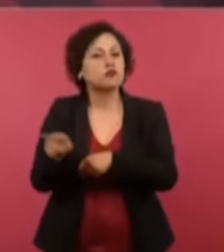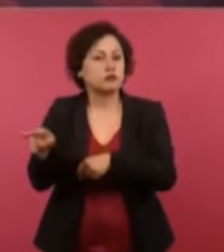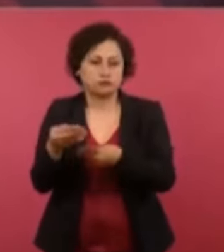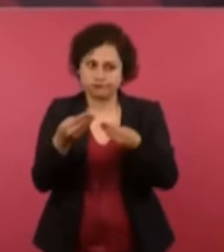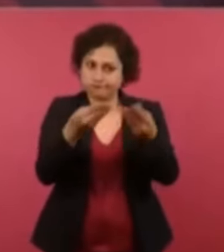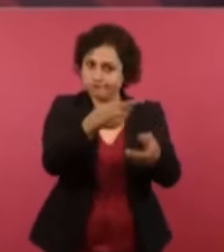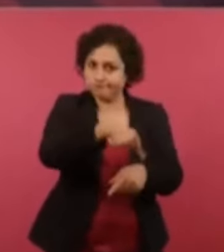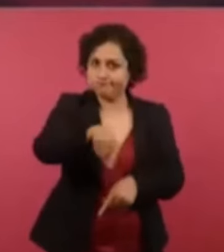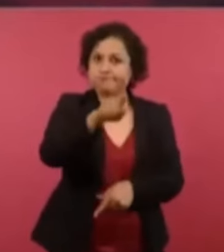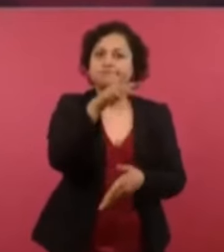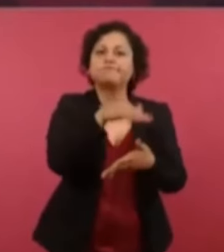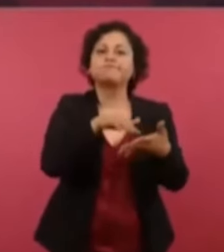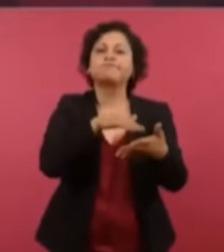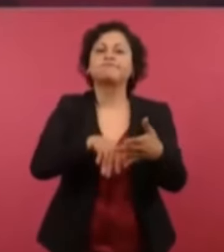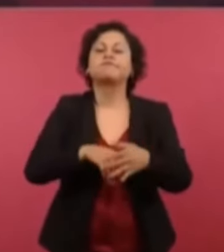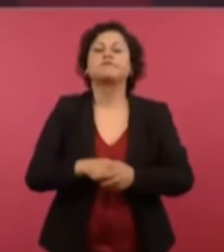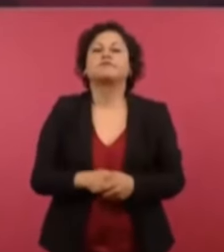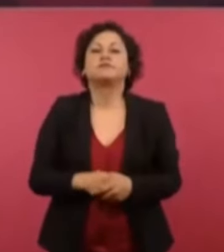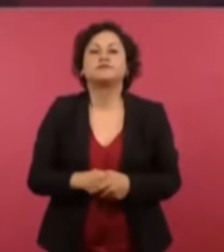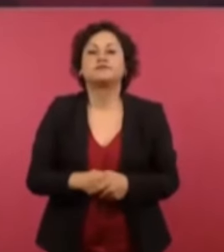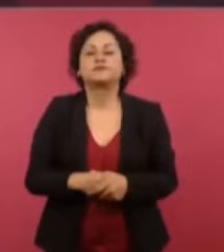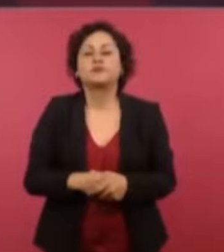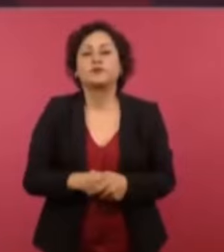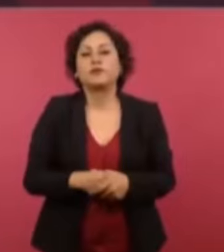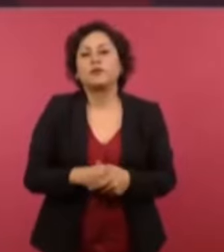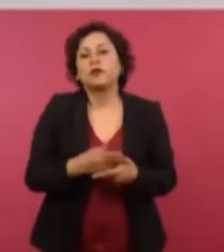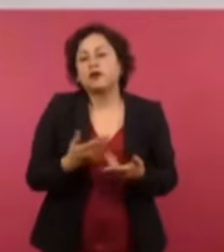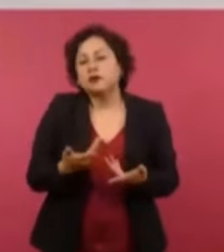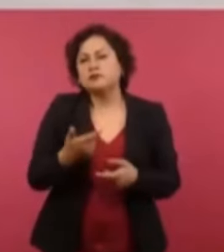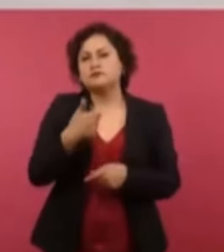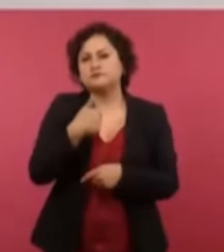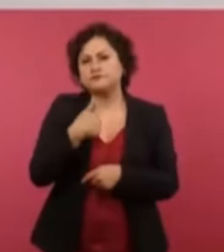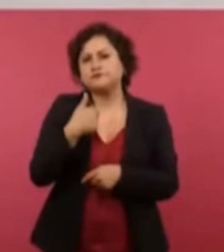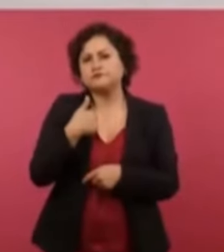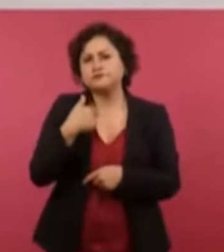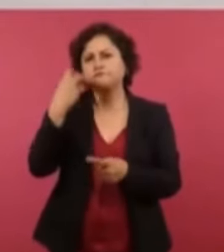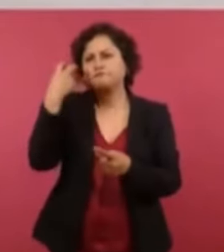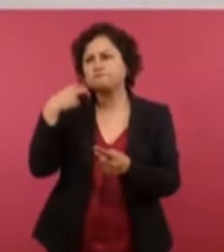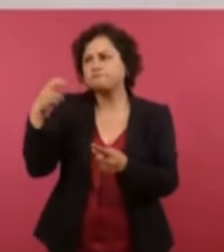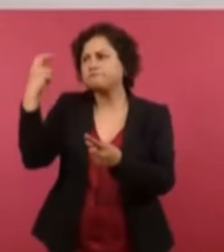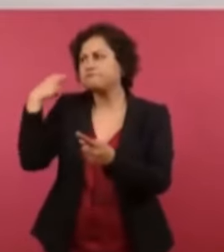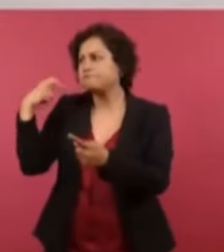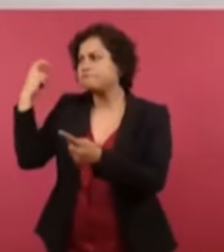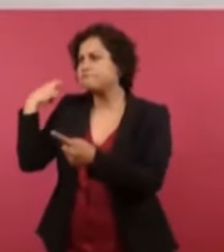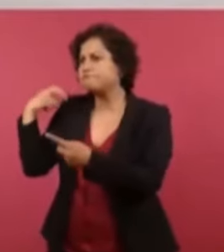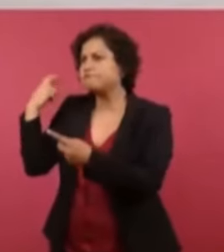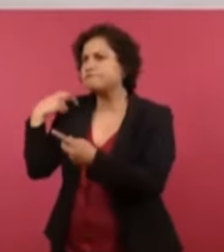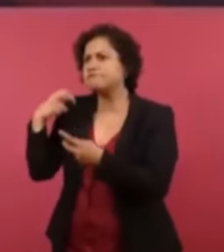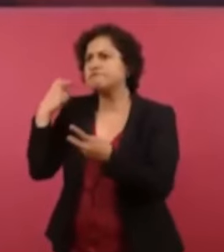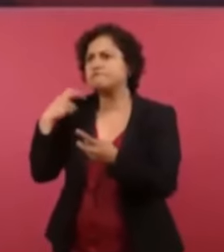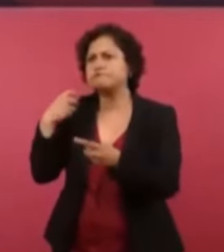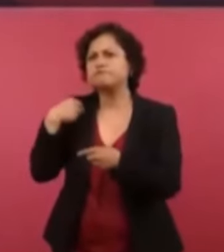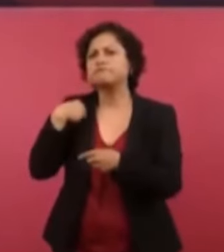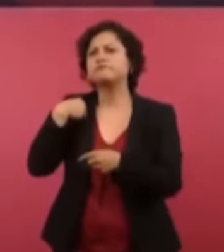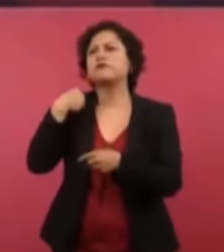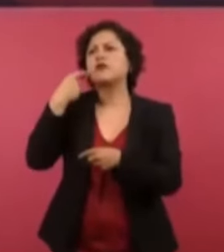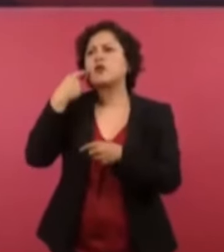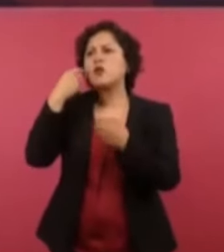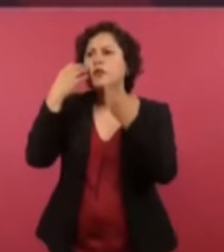un relato como un diario de todo lo que vi